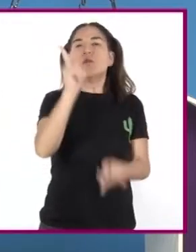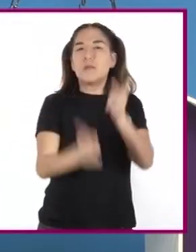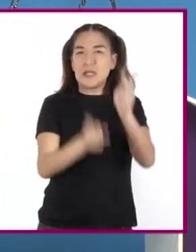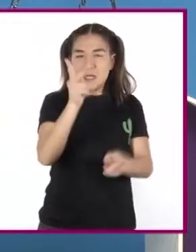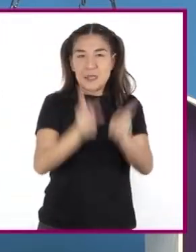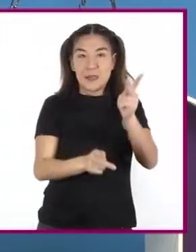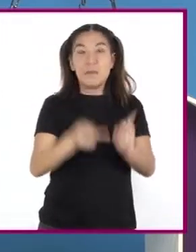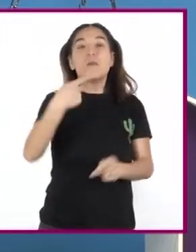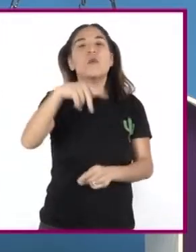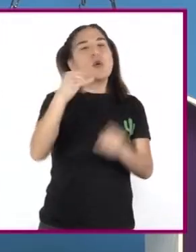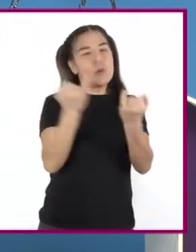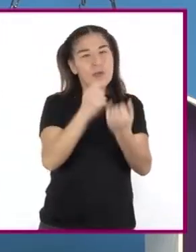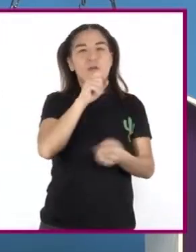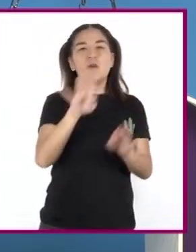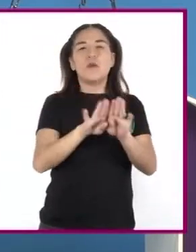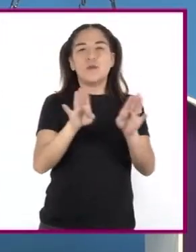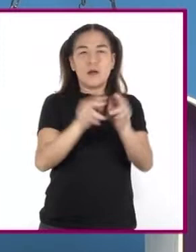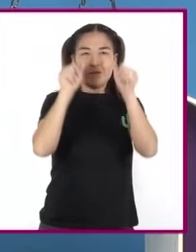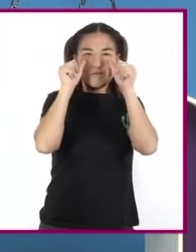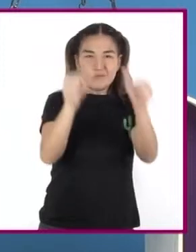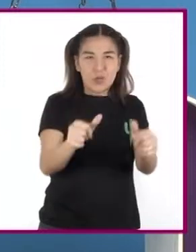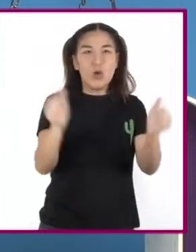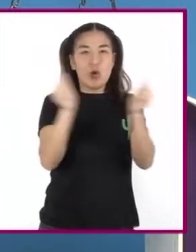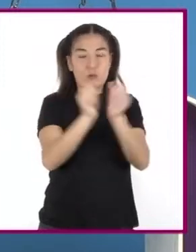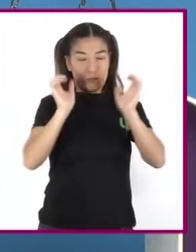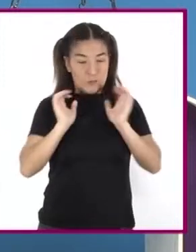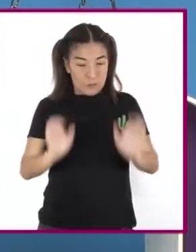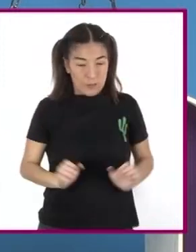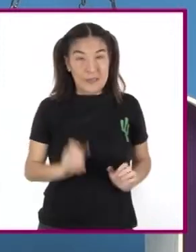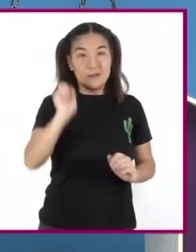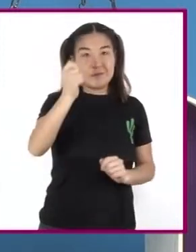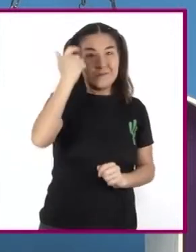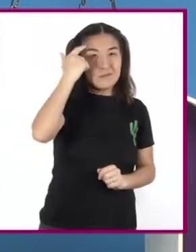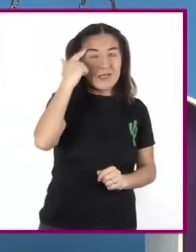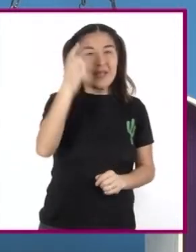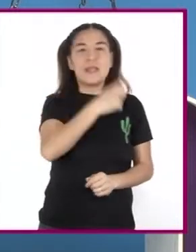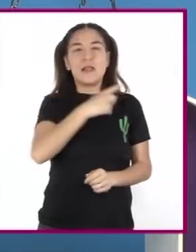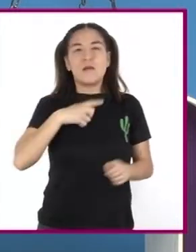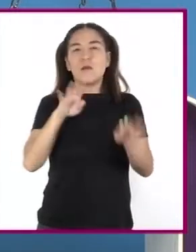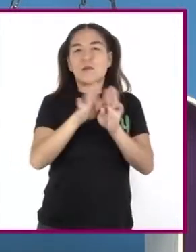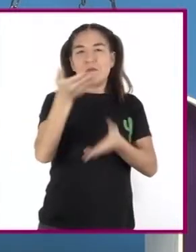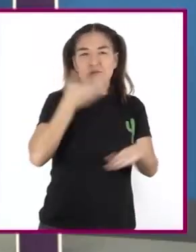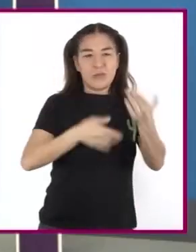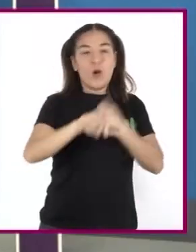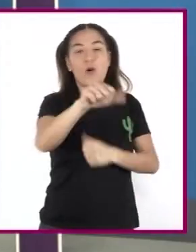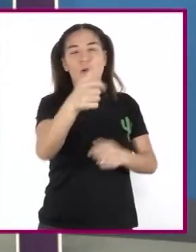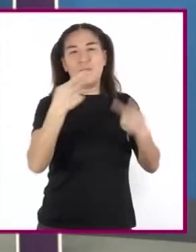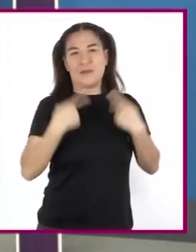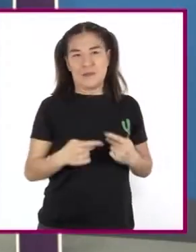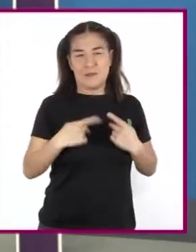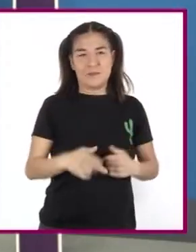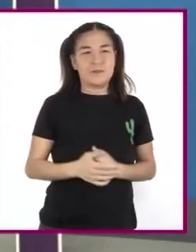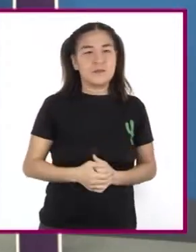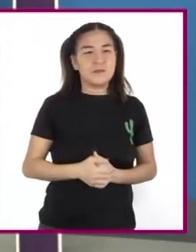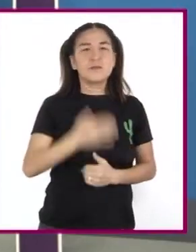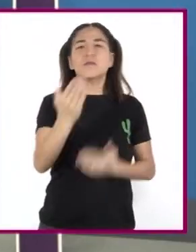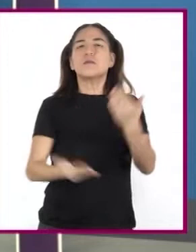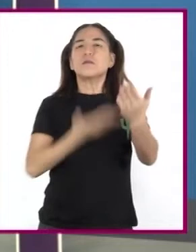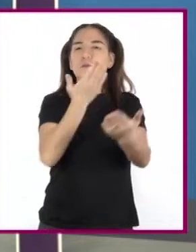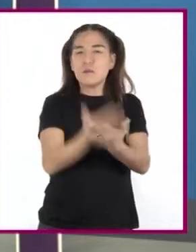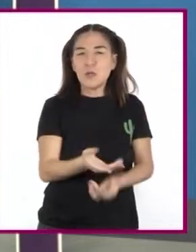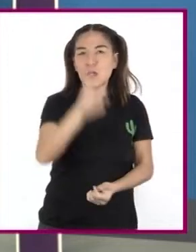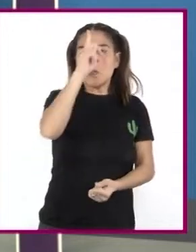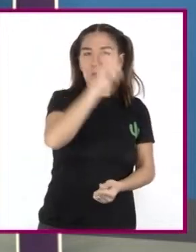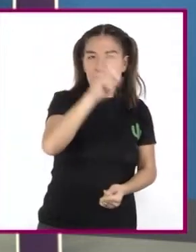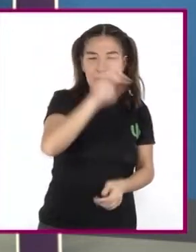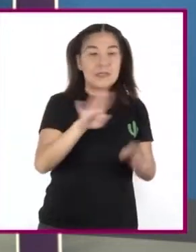Mostrar atención Con el cuerpo Y la mente Al interlocutor Proponer Sugerir Y